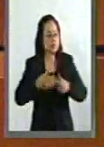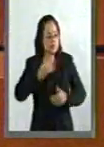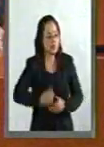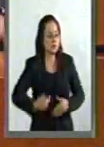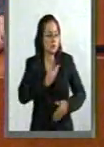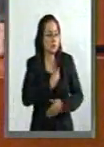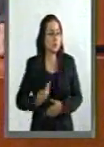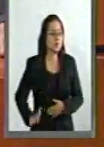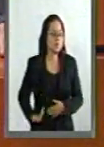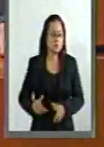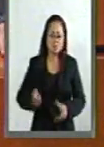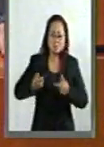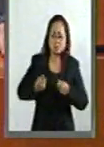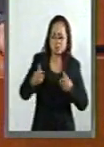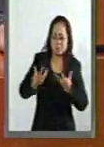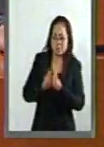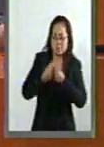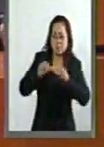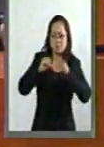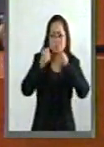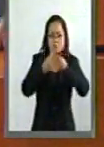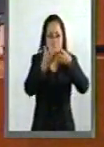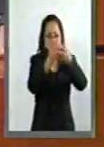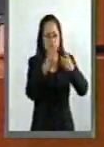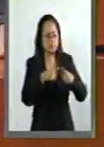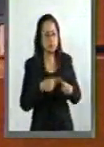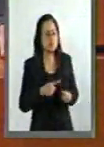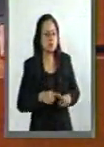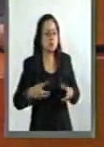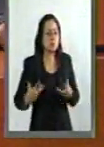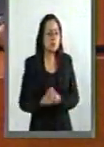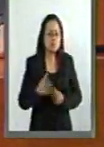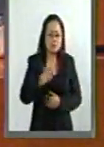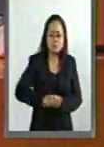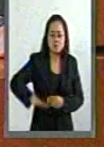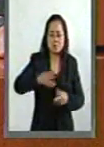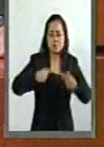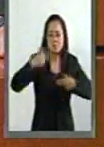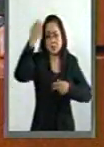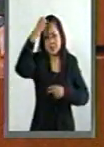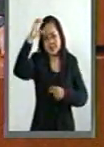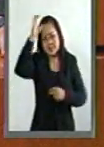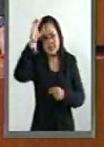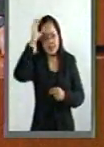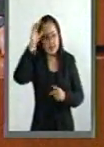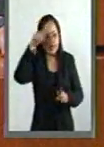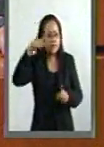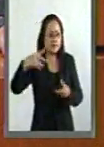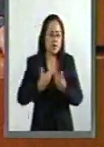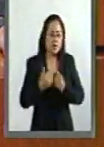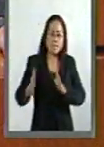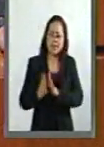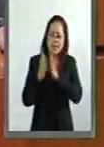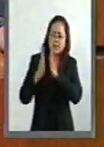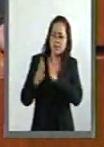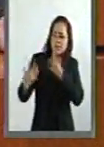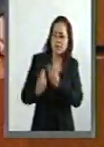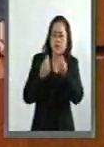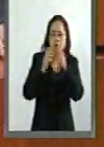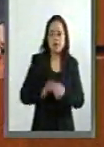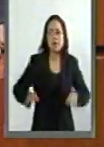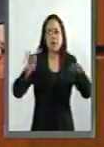asumió con las organizaciones no gubernamentales y junto con la comunidad científica, quiero destacar que hubo una participación muy